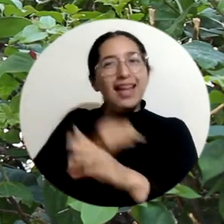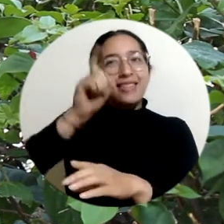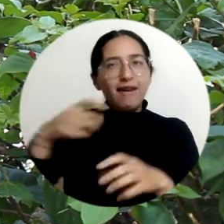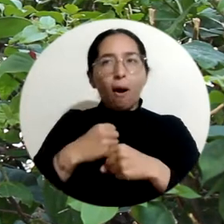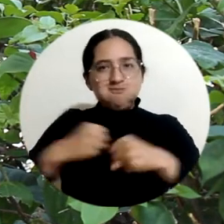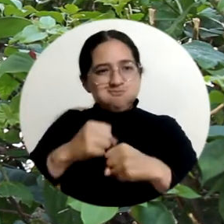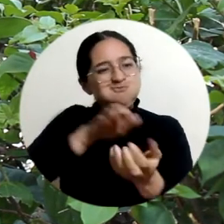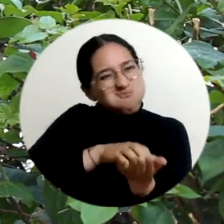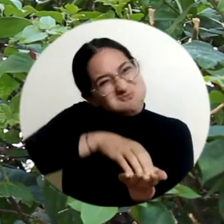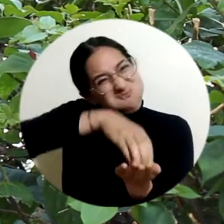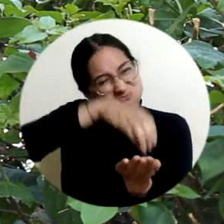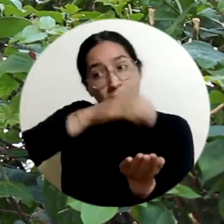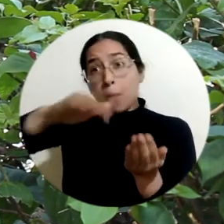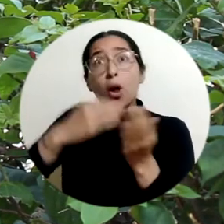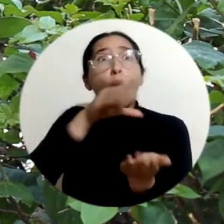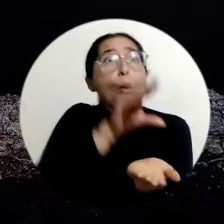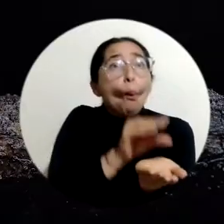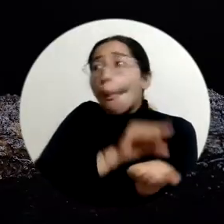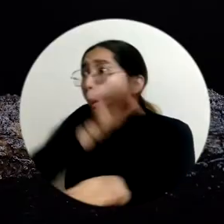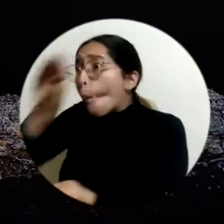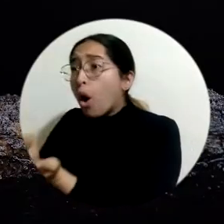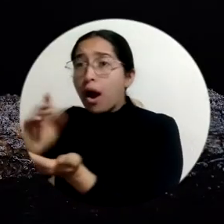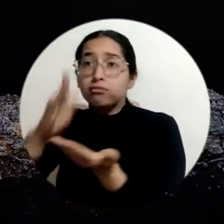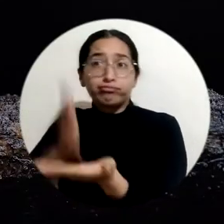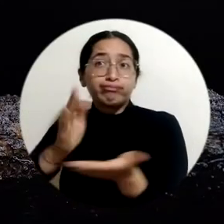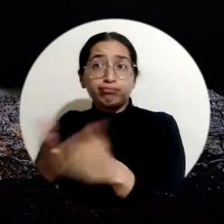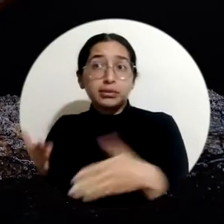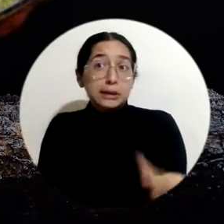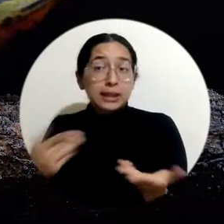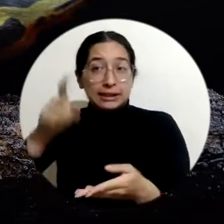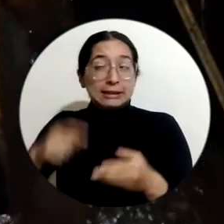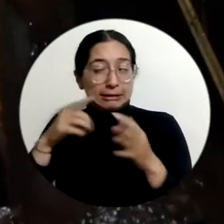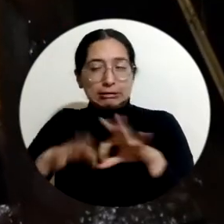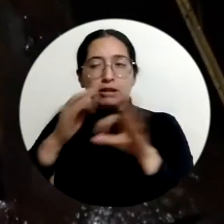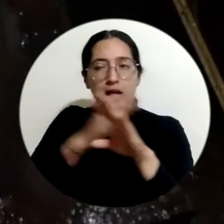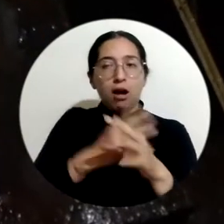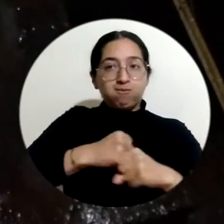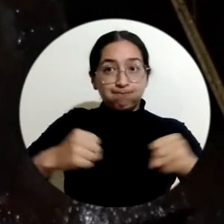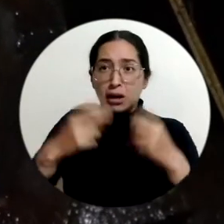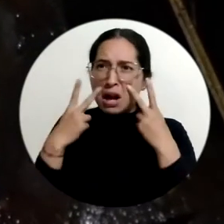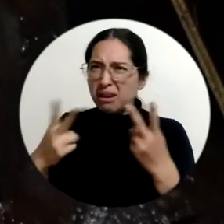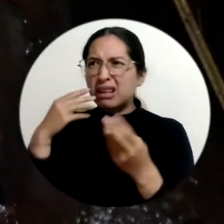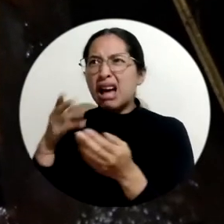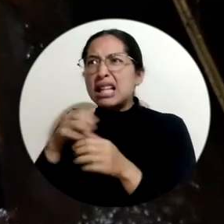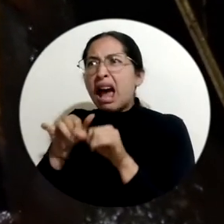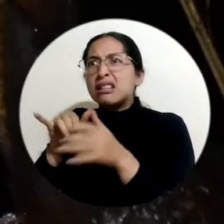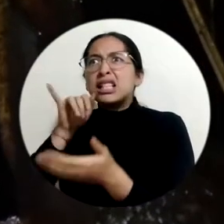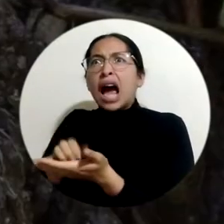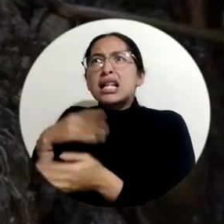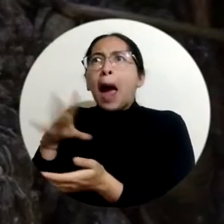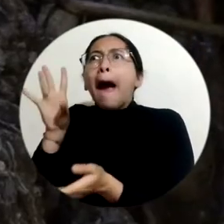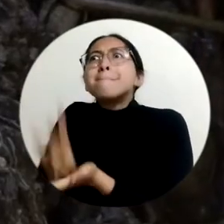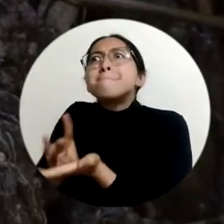preparados para estos abrazos nuciales tan prolongados. Este comportamiento, que se denomina guardia de compañero, aunque parece excesivo, en